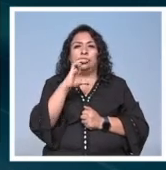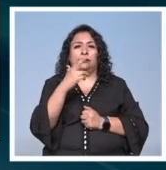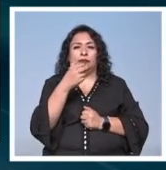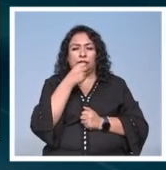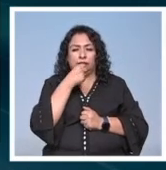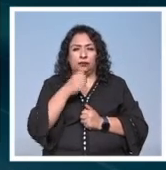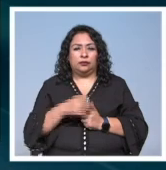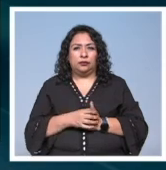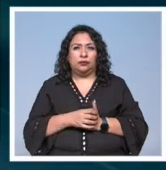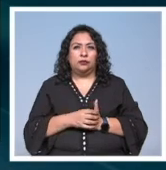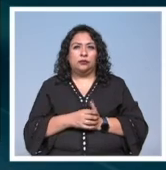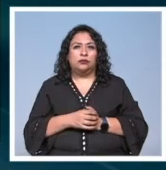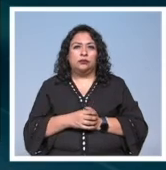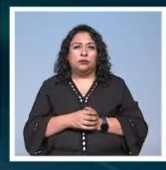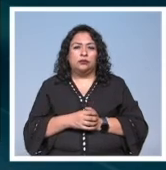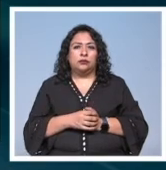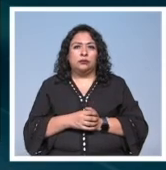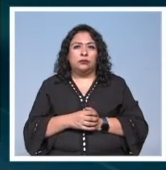H. Melentes